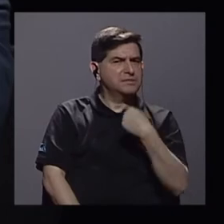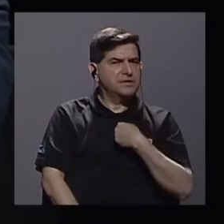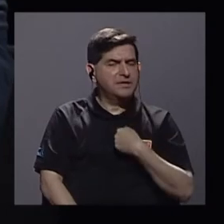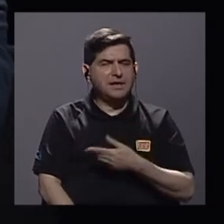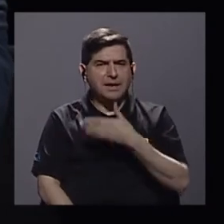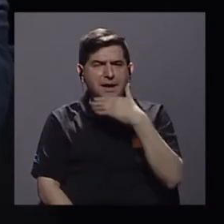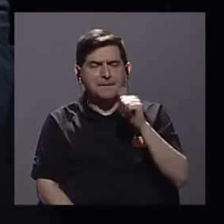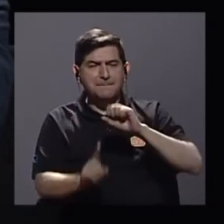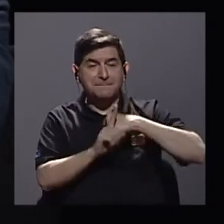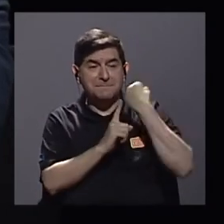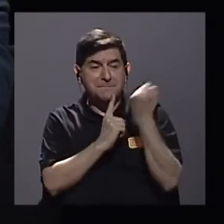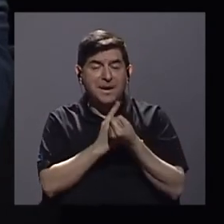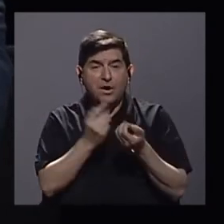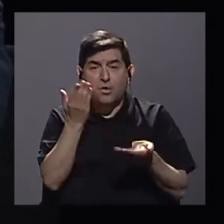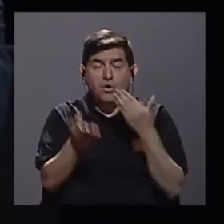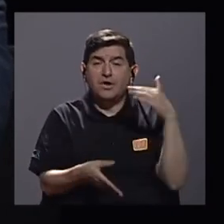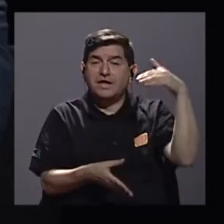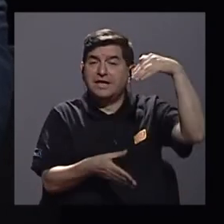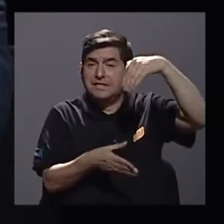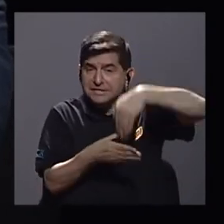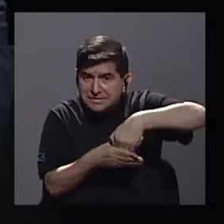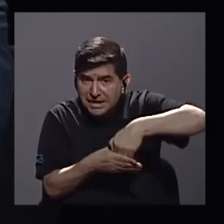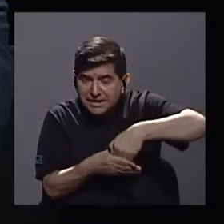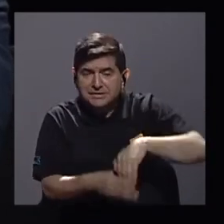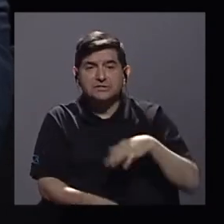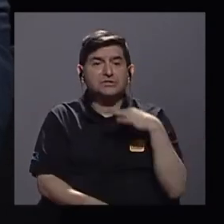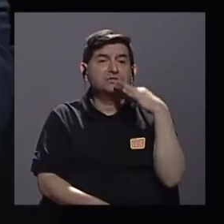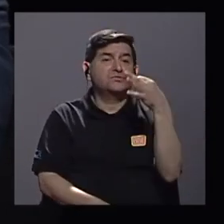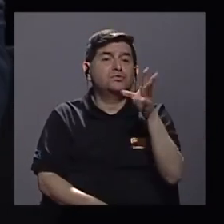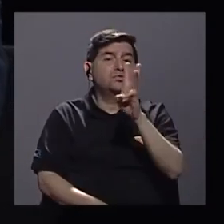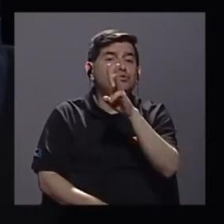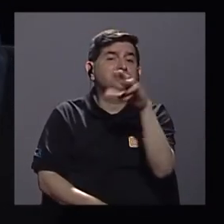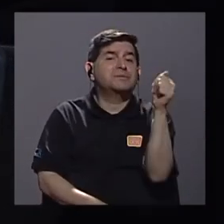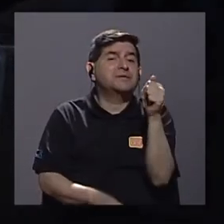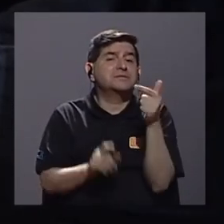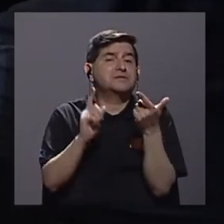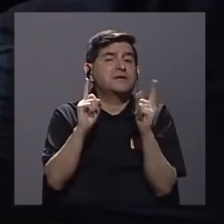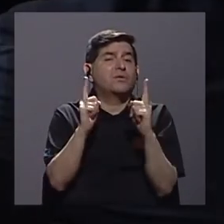panorámica en la que podríamos ingresar en el próximo semestre?